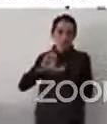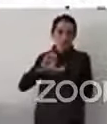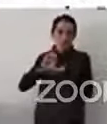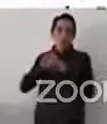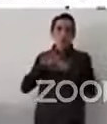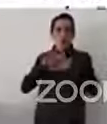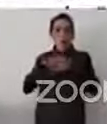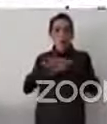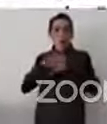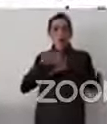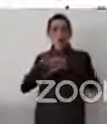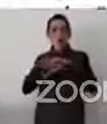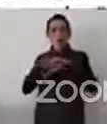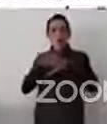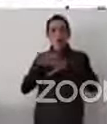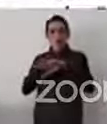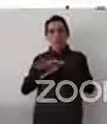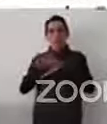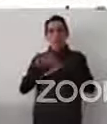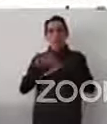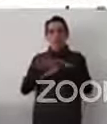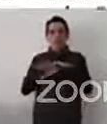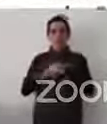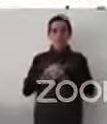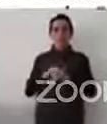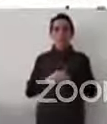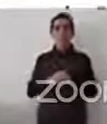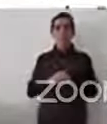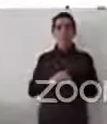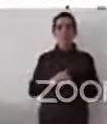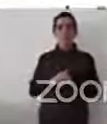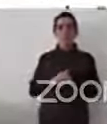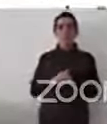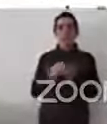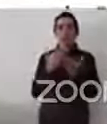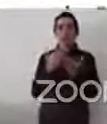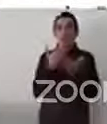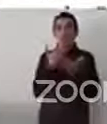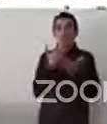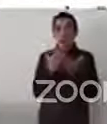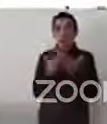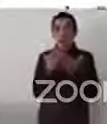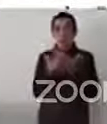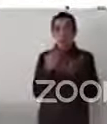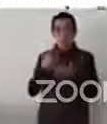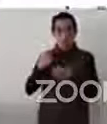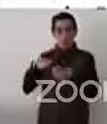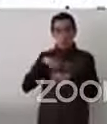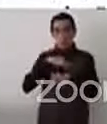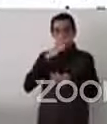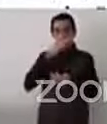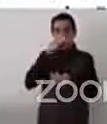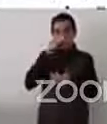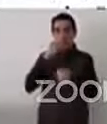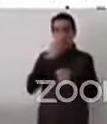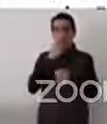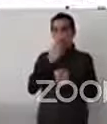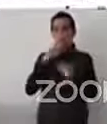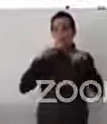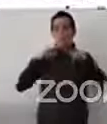Y, incluso, el mismo hecho de ser, decir, persona con discapacidad, es un tema que tiene que ver con enfoque de derechos.